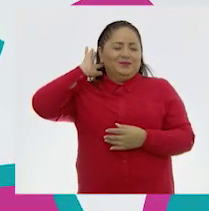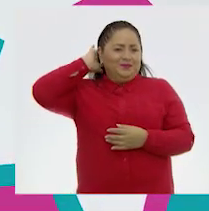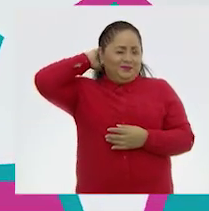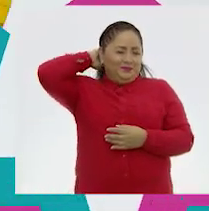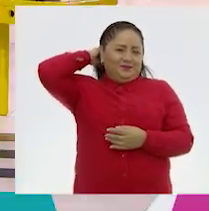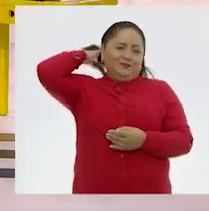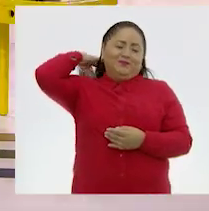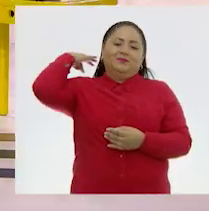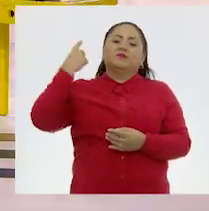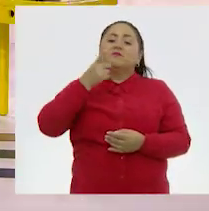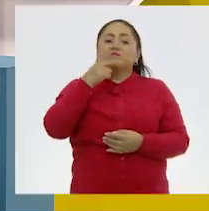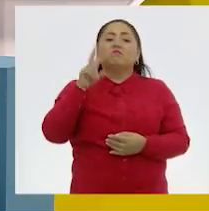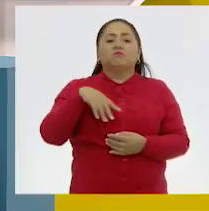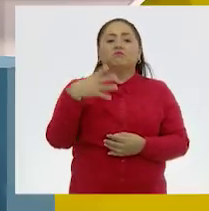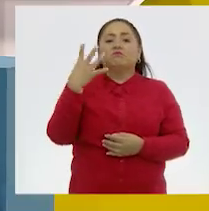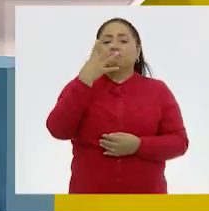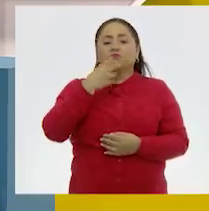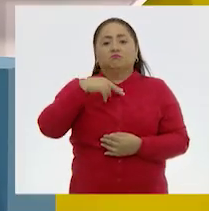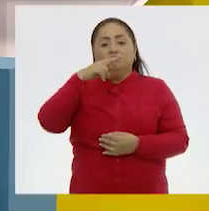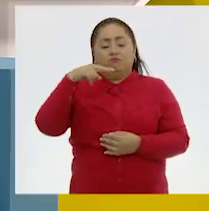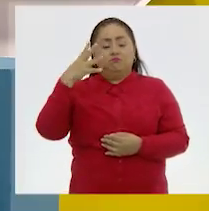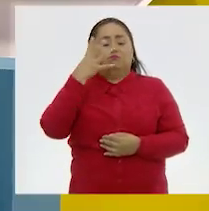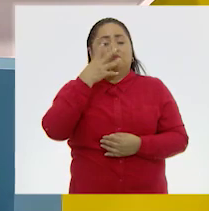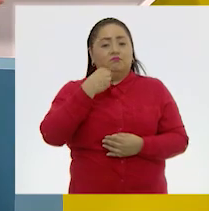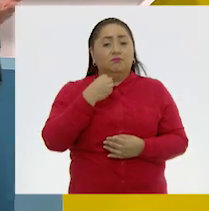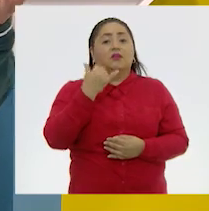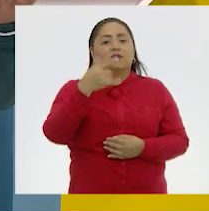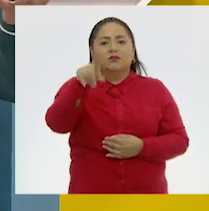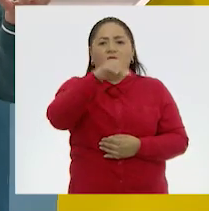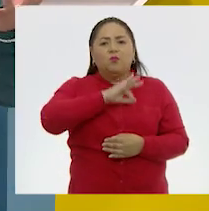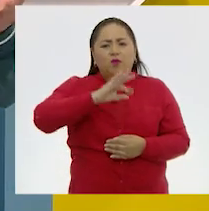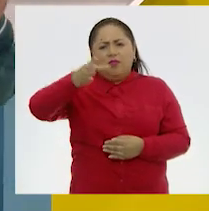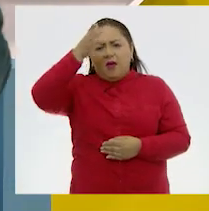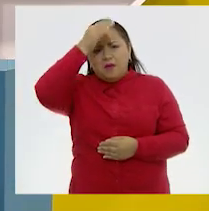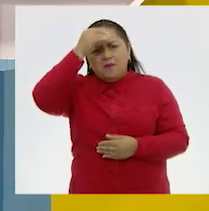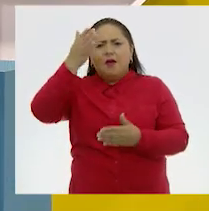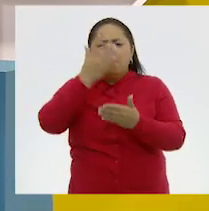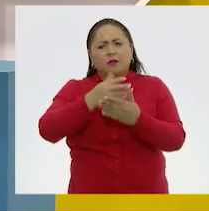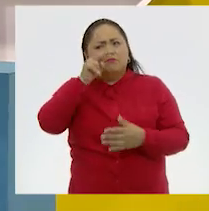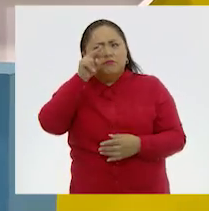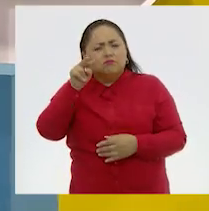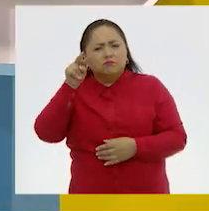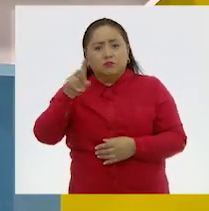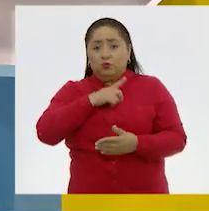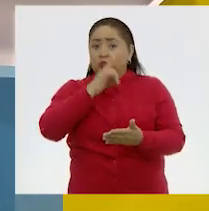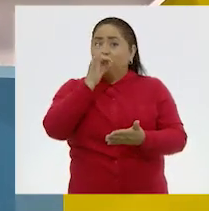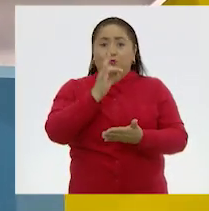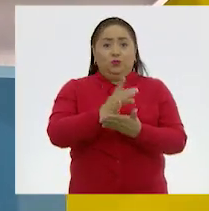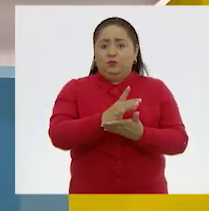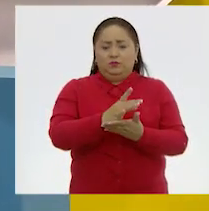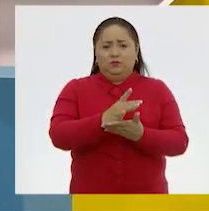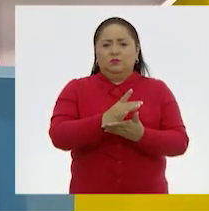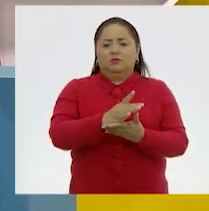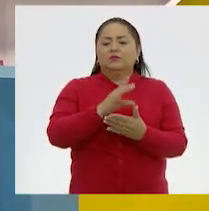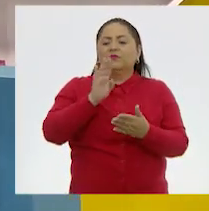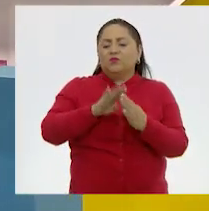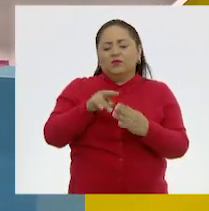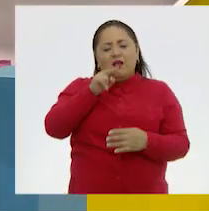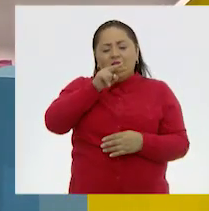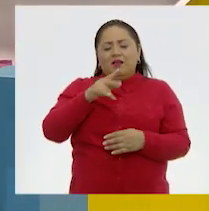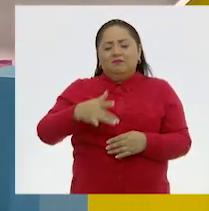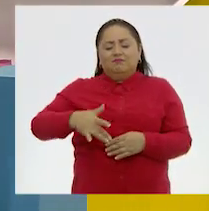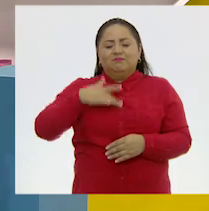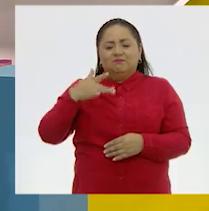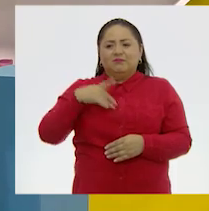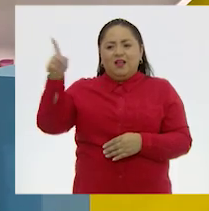¡Qué bonitas estaban estas obras! Y todo lo que podemos aprender además viéndolas, no solamente nos dan pistas de lo que estaba